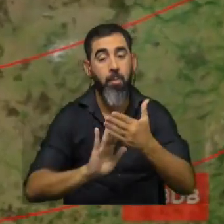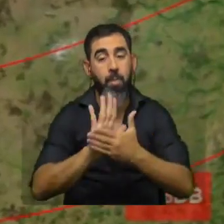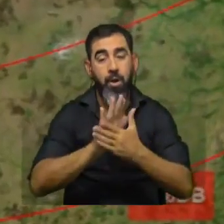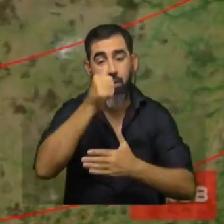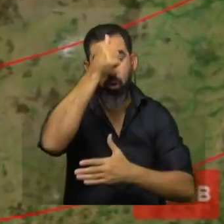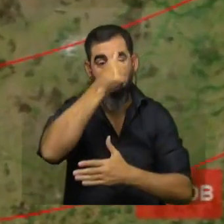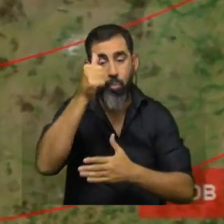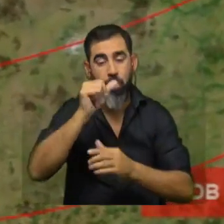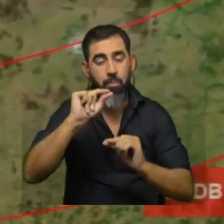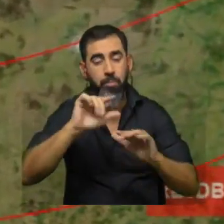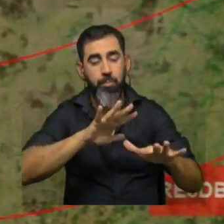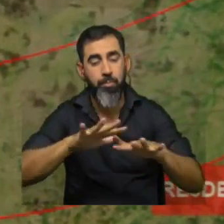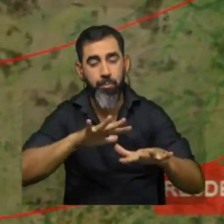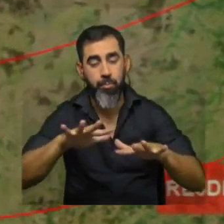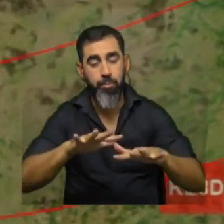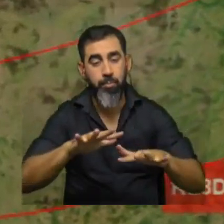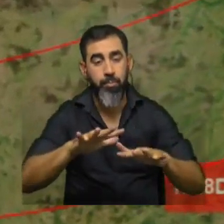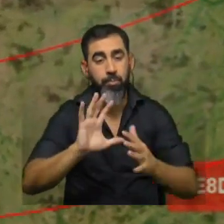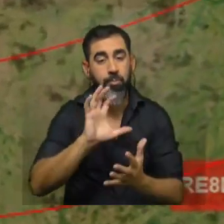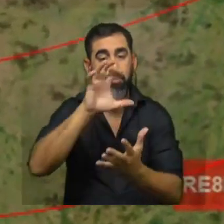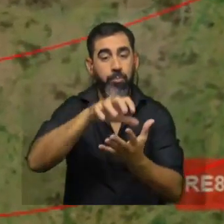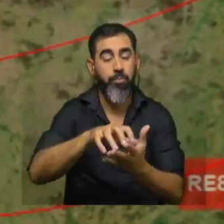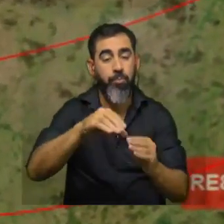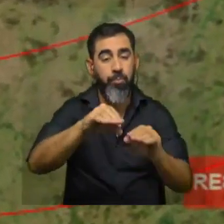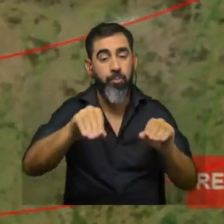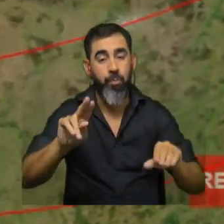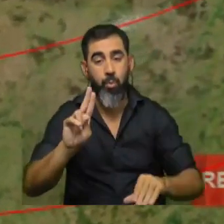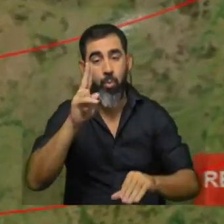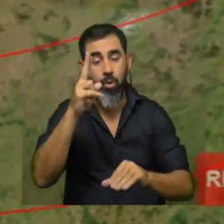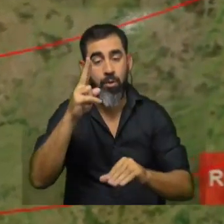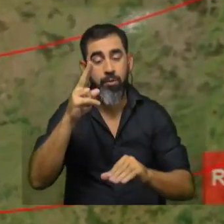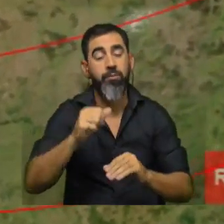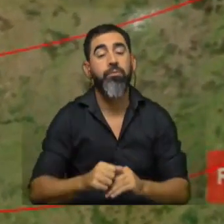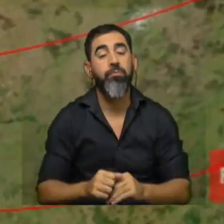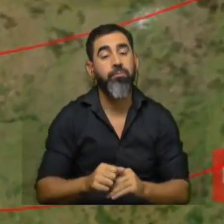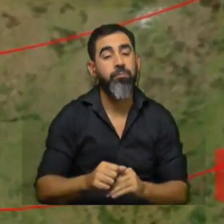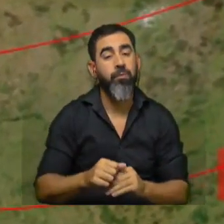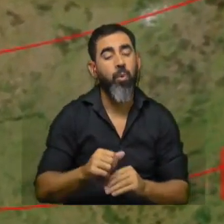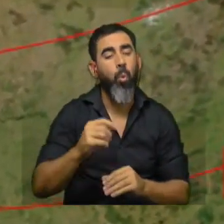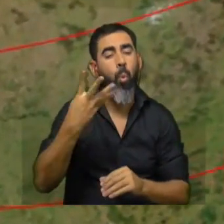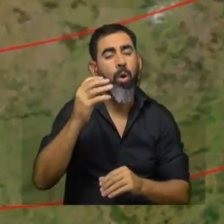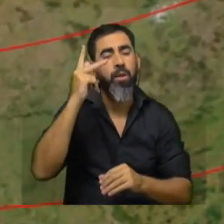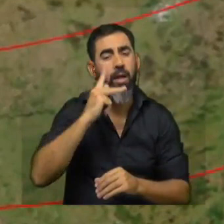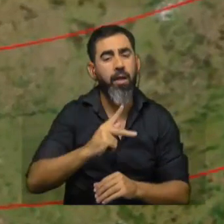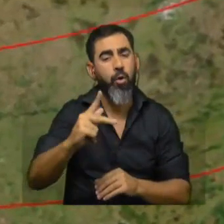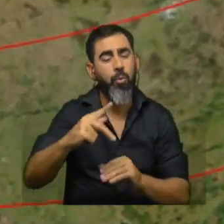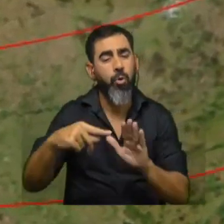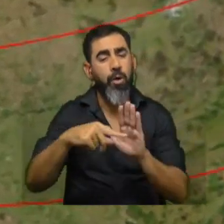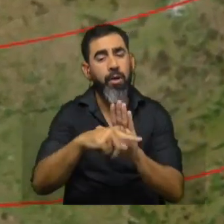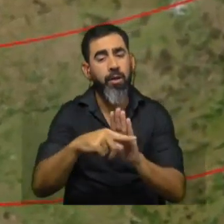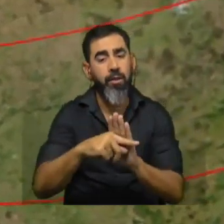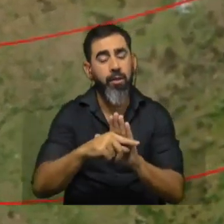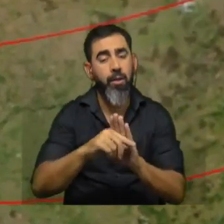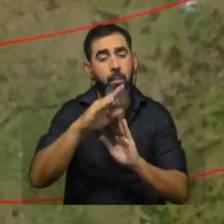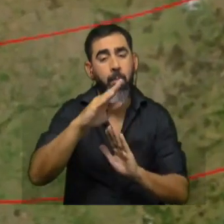pasado un pequeño sismo que tuvo epicentro en territorio uruguayo, más precisamente a unos 40 kilómetros al este de Nueva